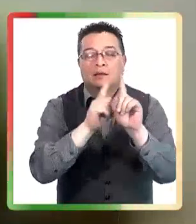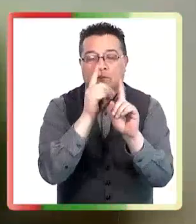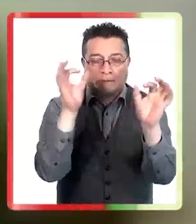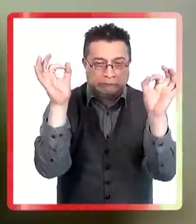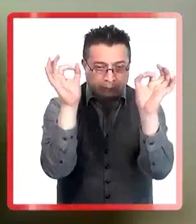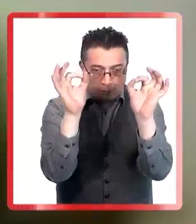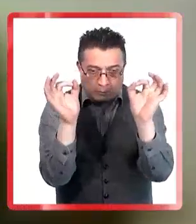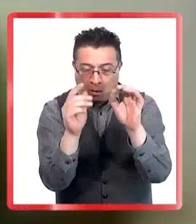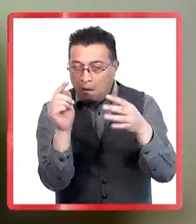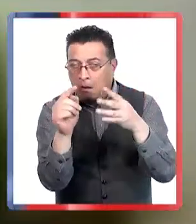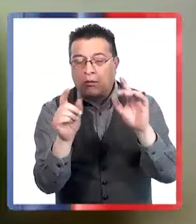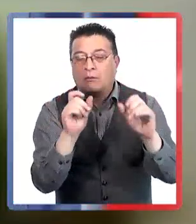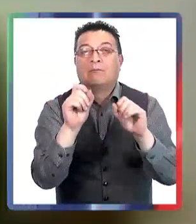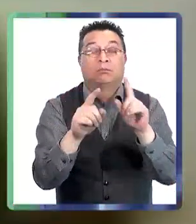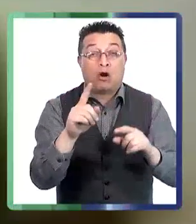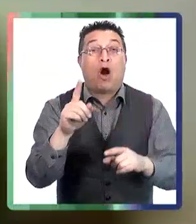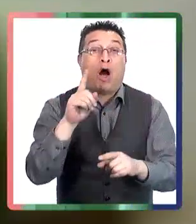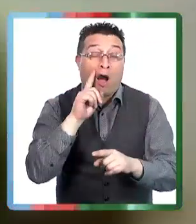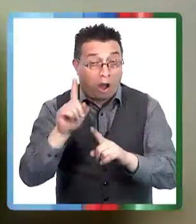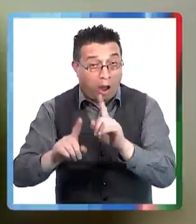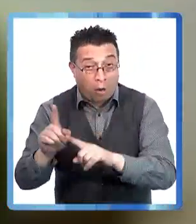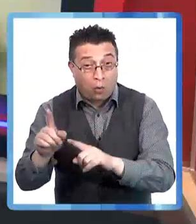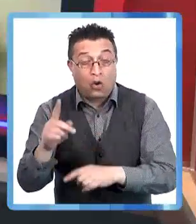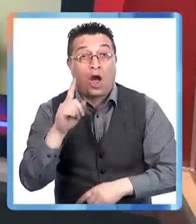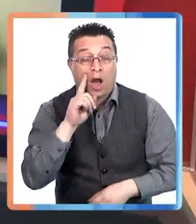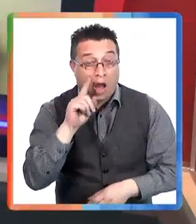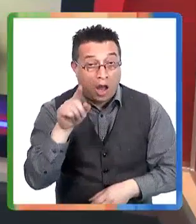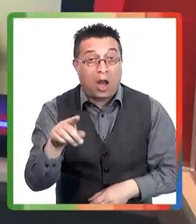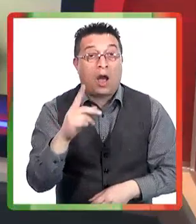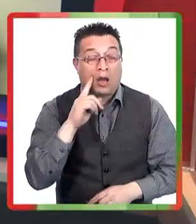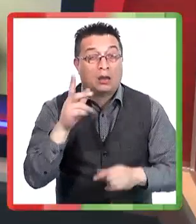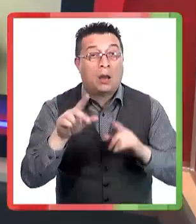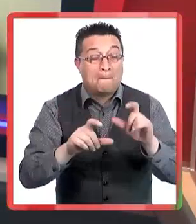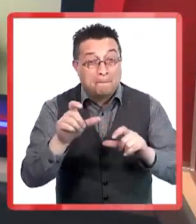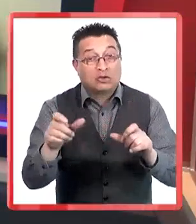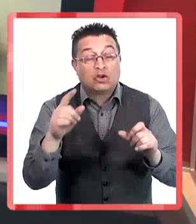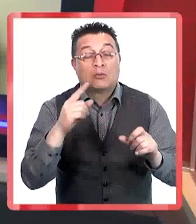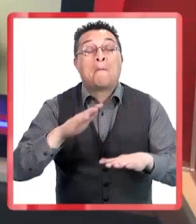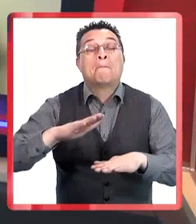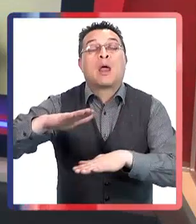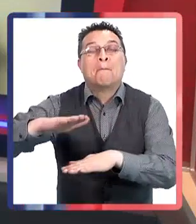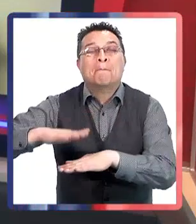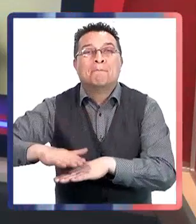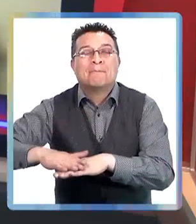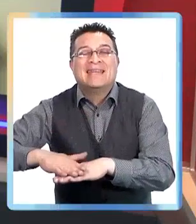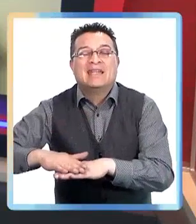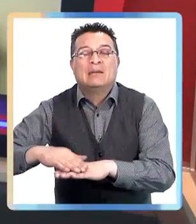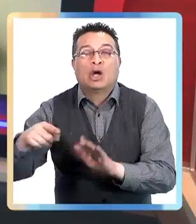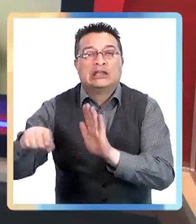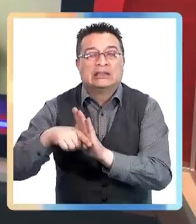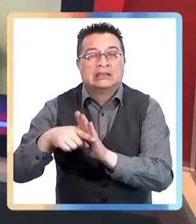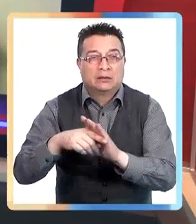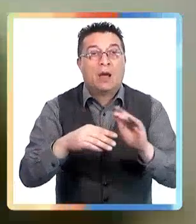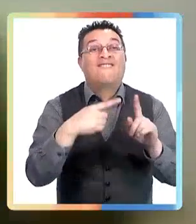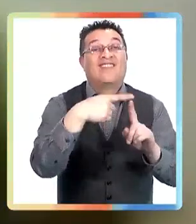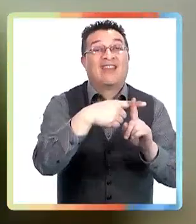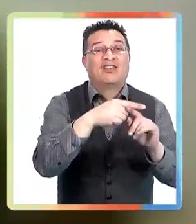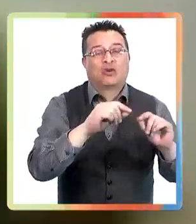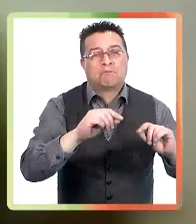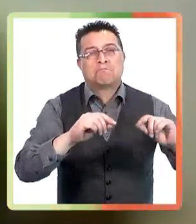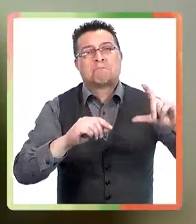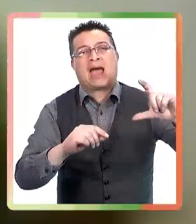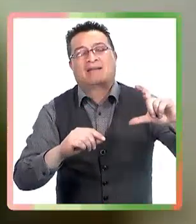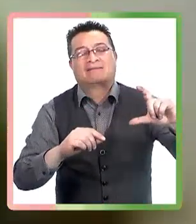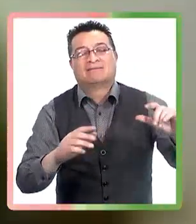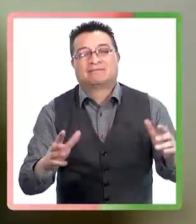yo lo llamo a no retroceder. Hay países que han demostrado que al retroceder en su porcentaje de vacunados han tenido